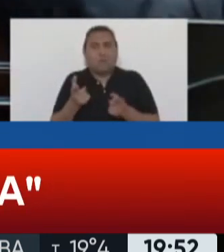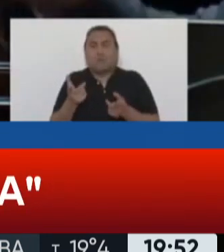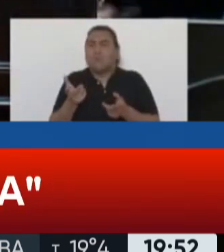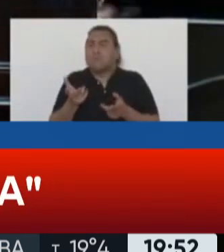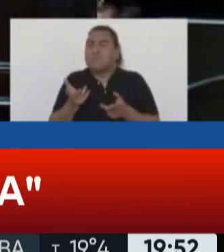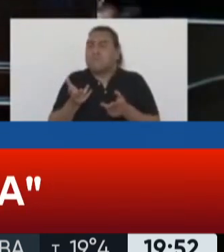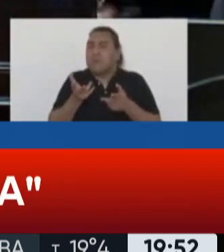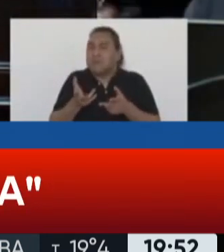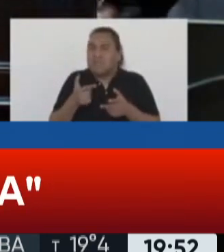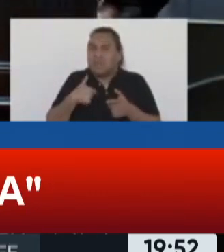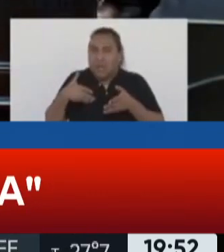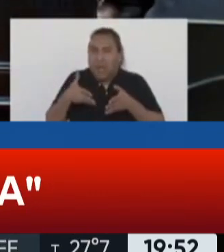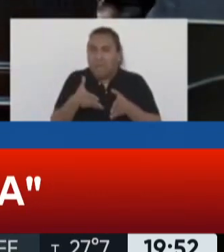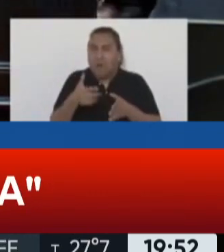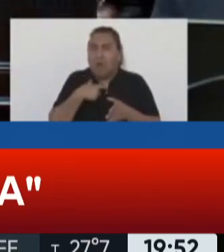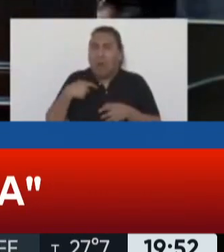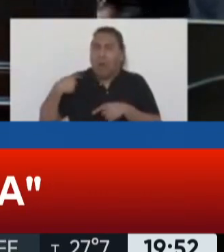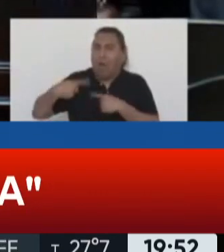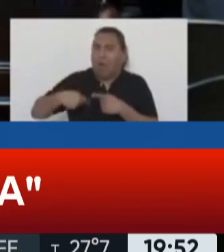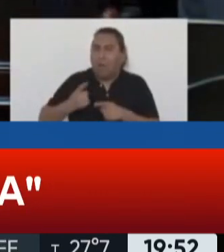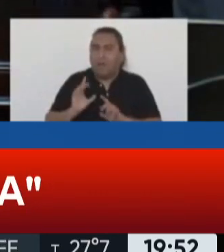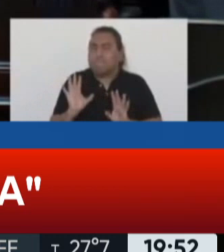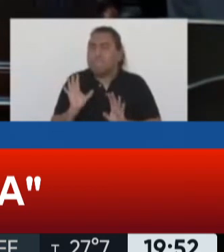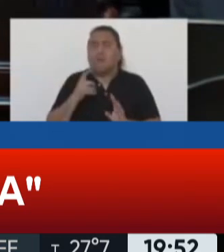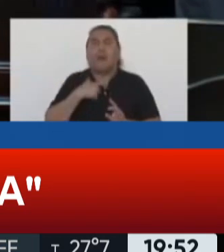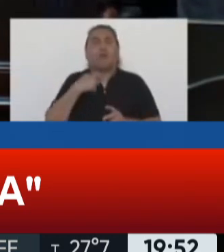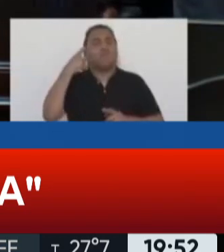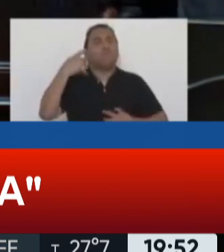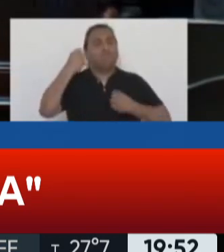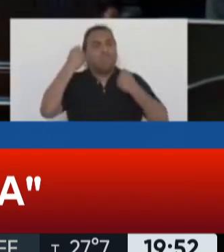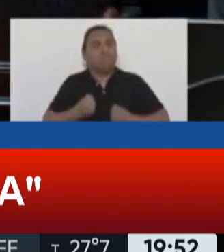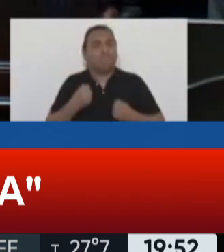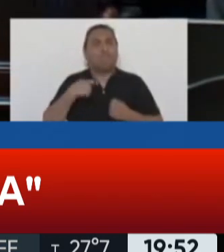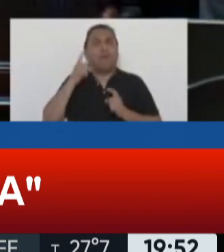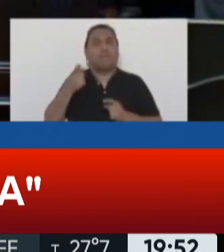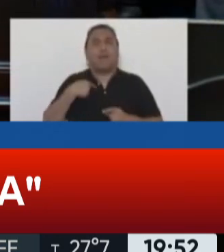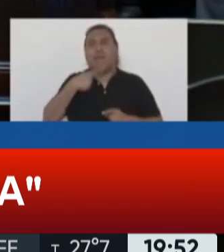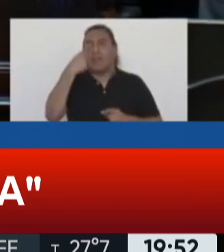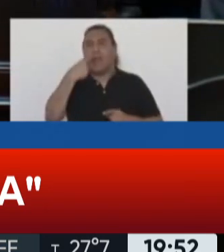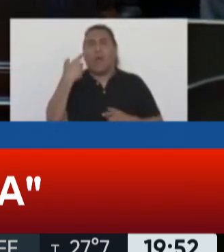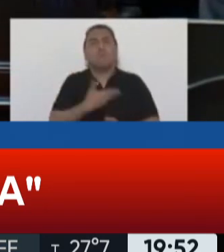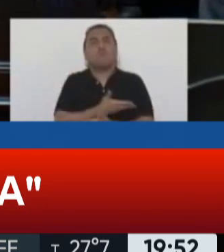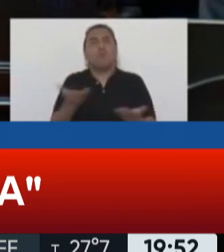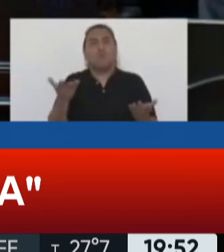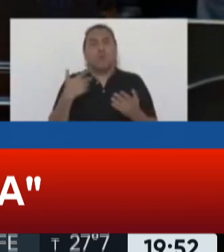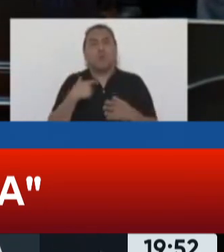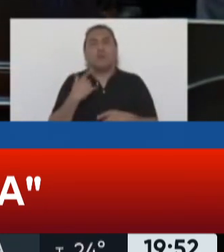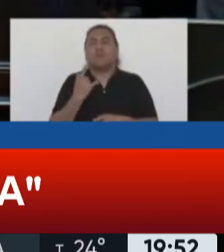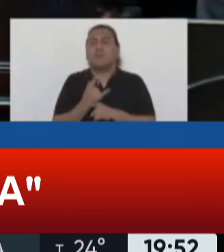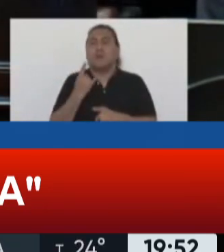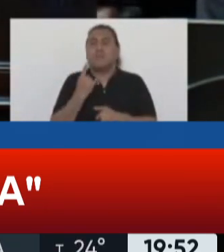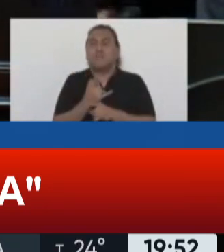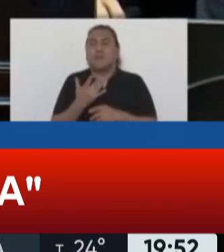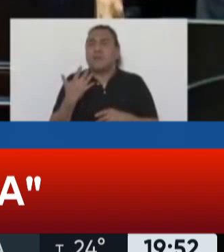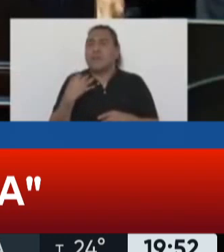es el camino que quiero seguir, pero creo firmemente en la idea de que el interés público siempre, siempre, siempre debe